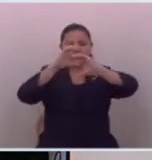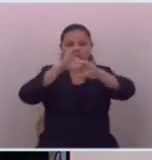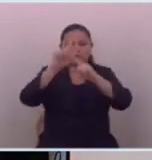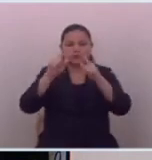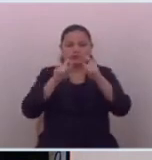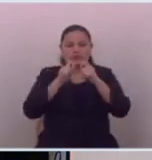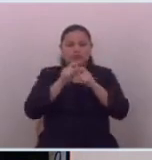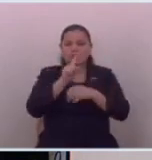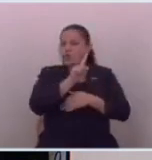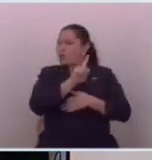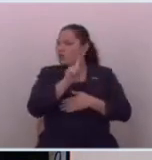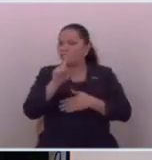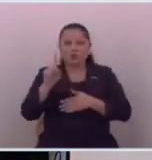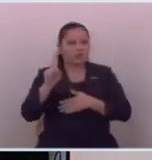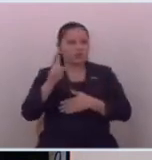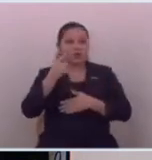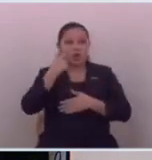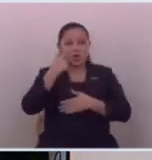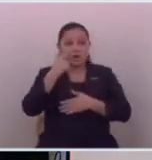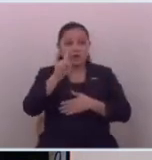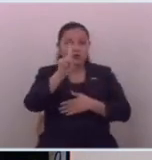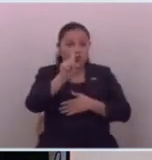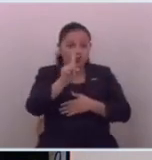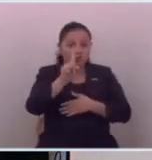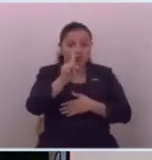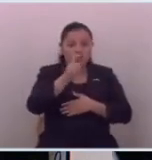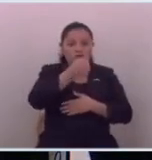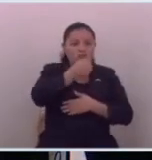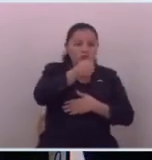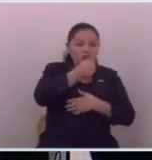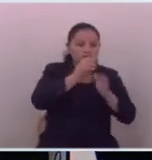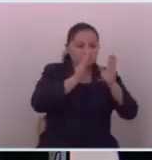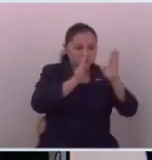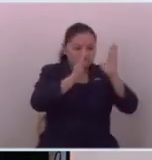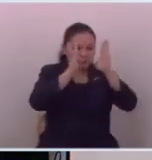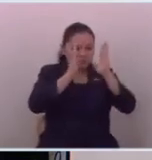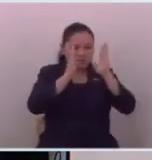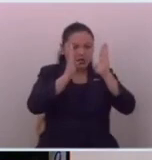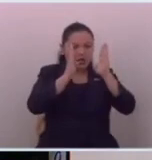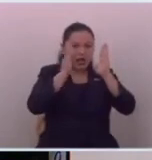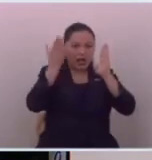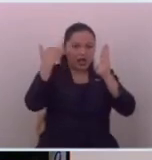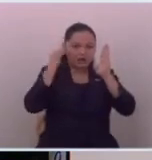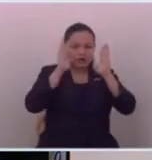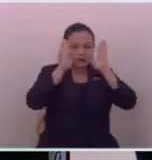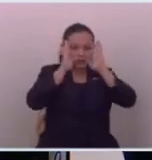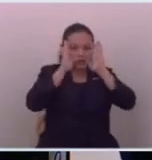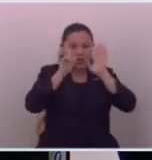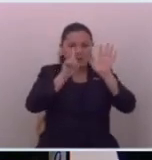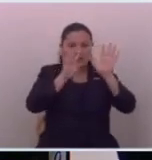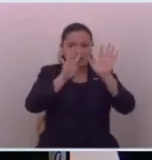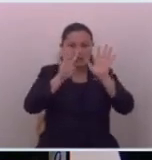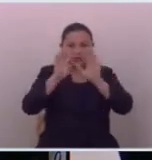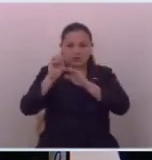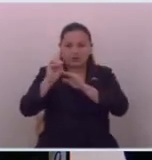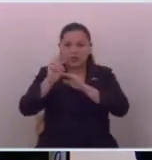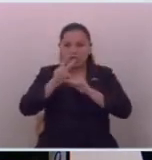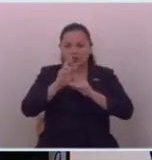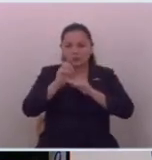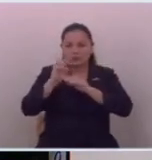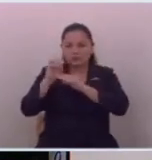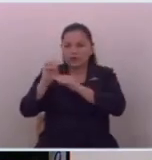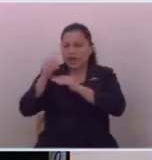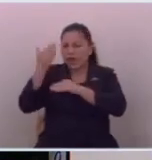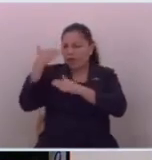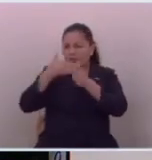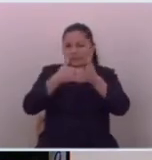precisamente ya no solamente podemos ver un solo lado de la información como sucedía en los noventas o incluso a principios de los 2000 aquí en